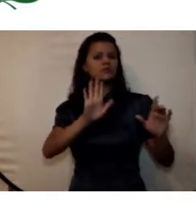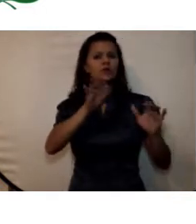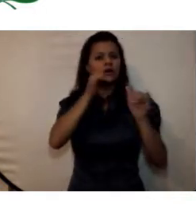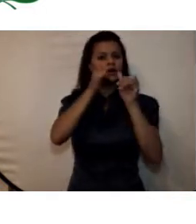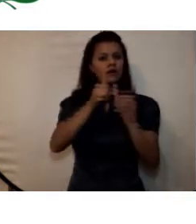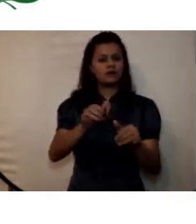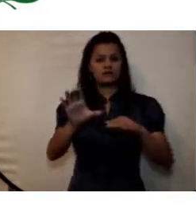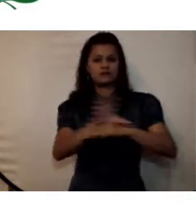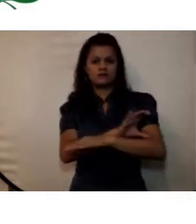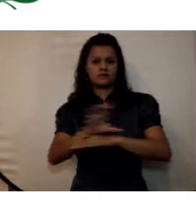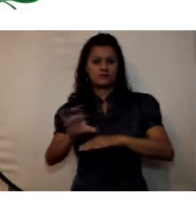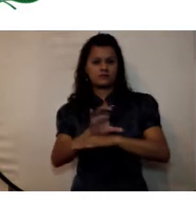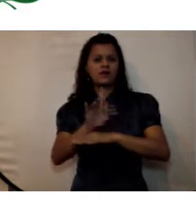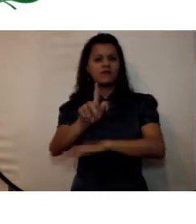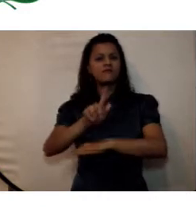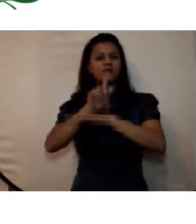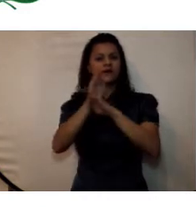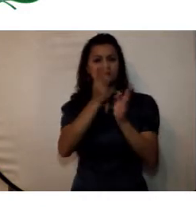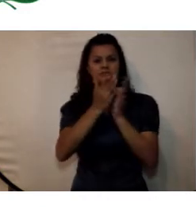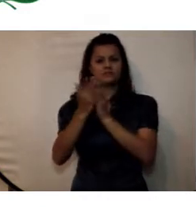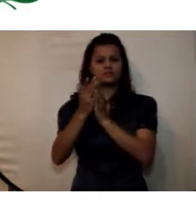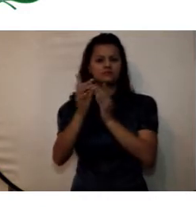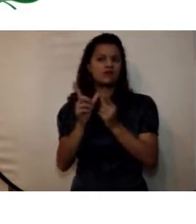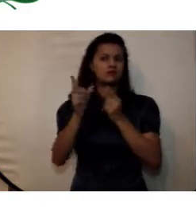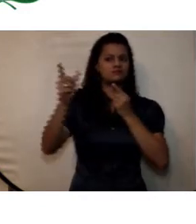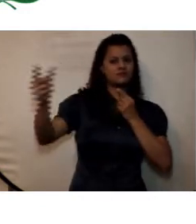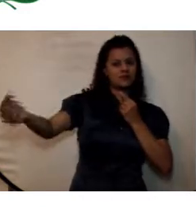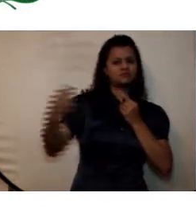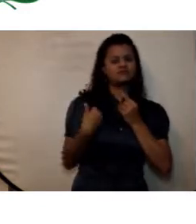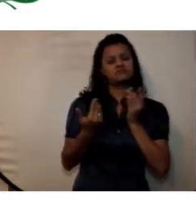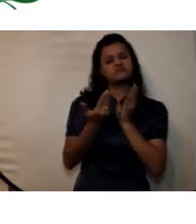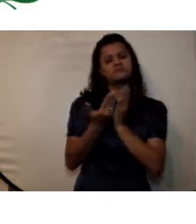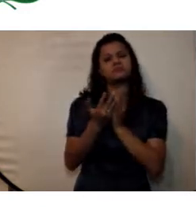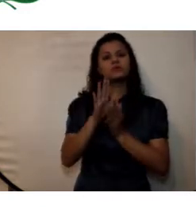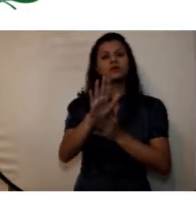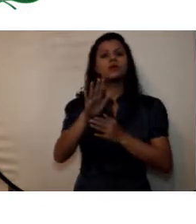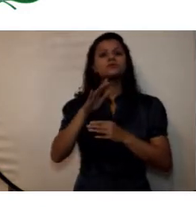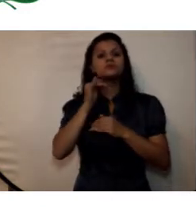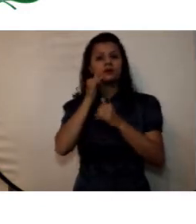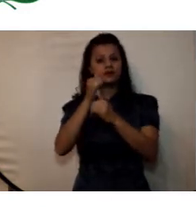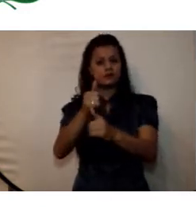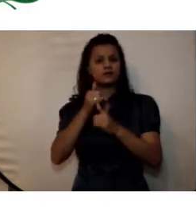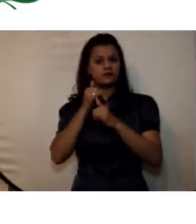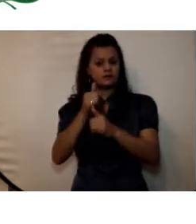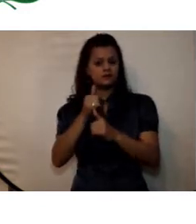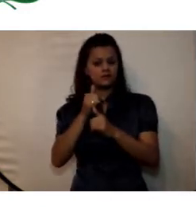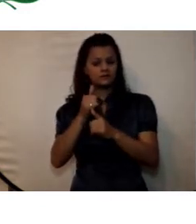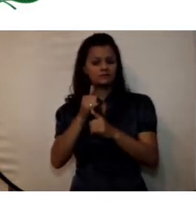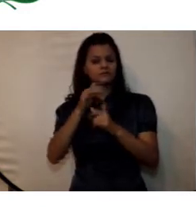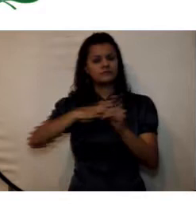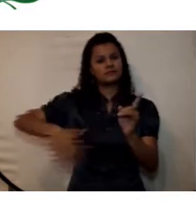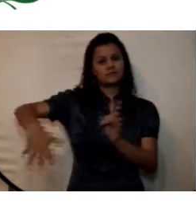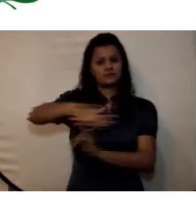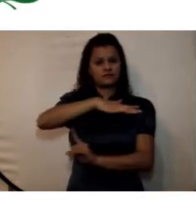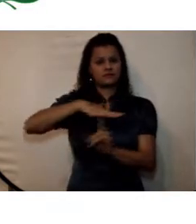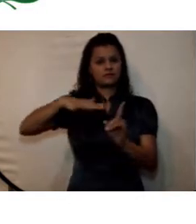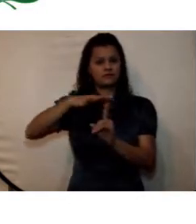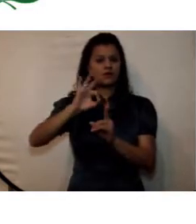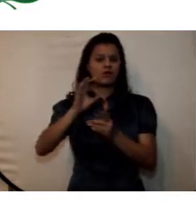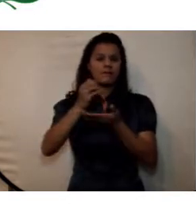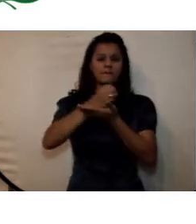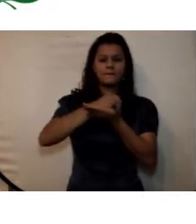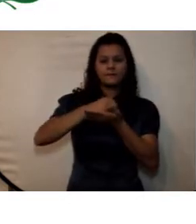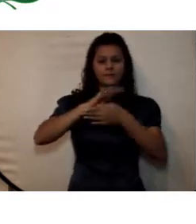facultad de estudios a distancia ingeniería ambiental e ingeniería biomédica de la facultad de ingeniería a nivel de